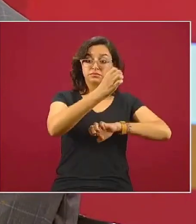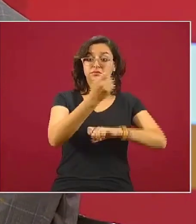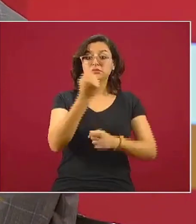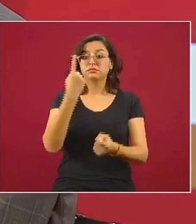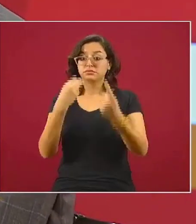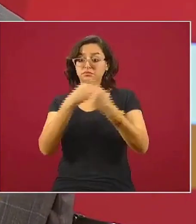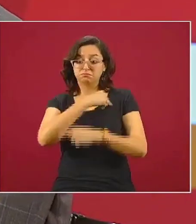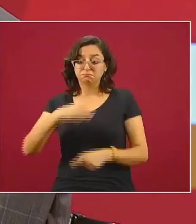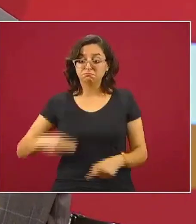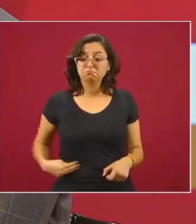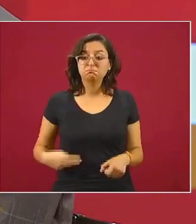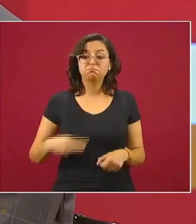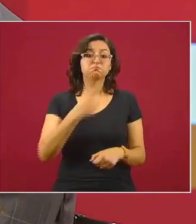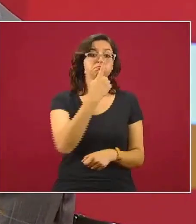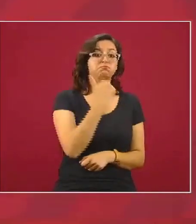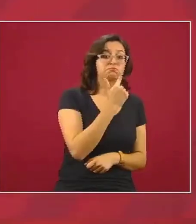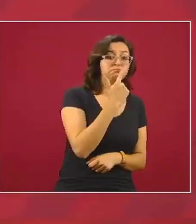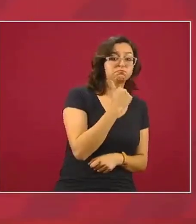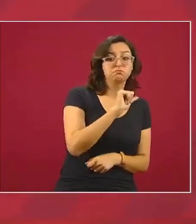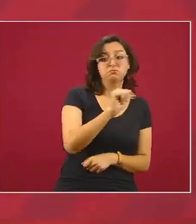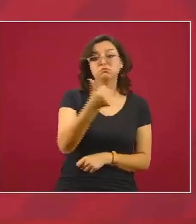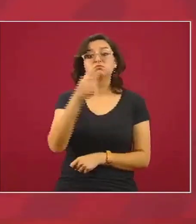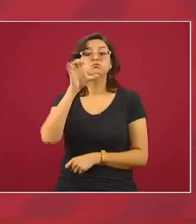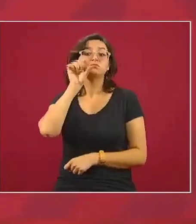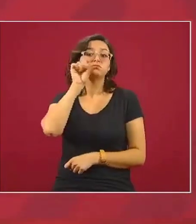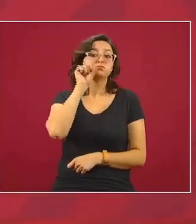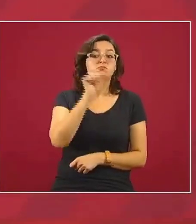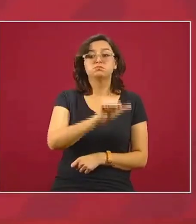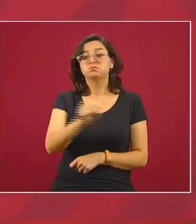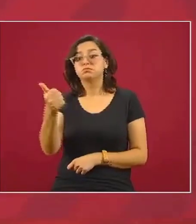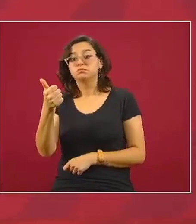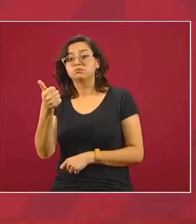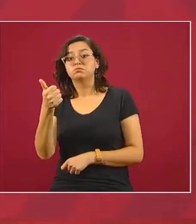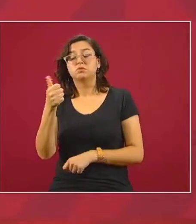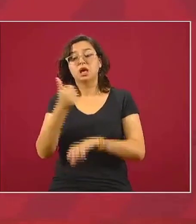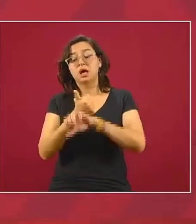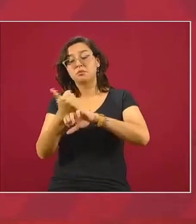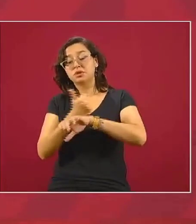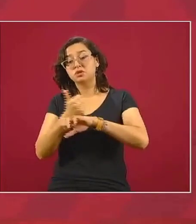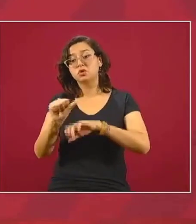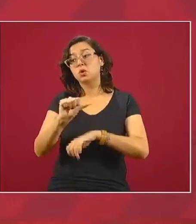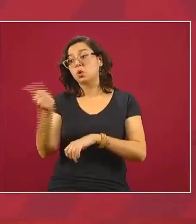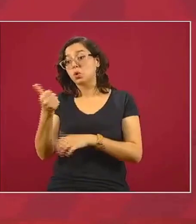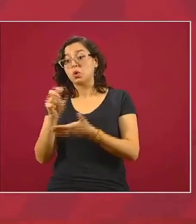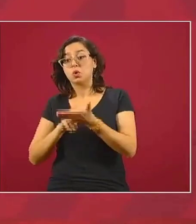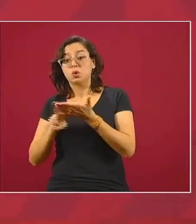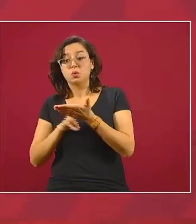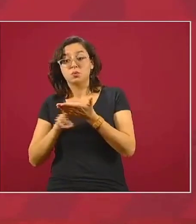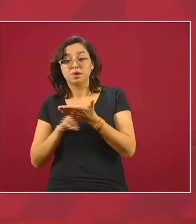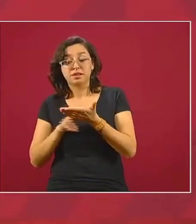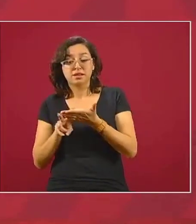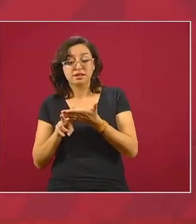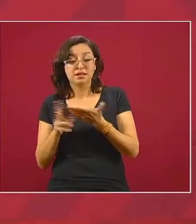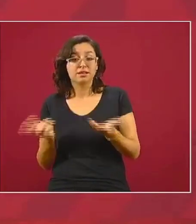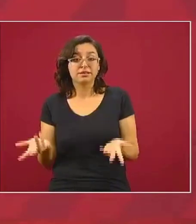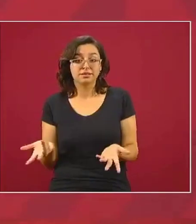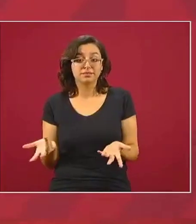municipios van a estar en rojo otros en anaranjado otros en amarillo y otros en verde. Solamente van a abrir